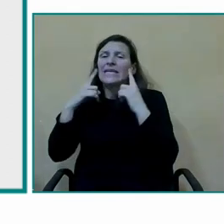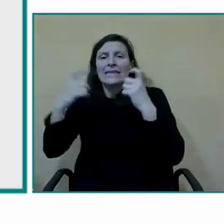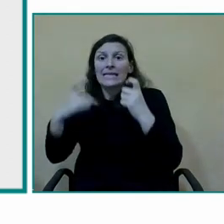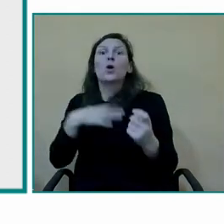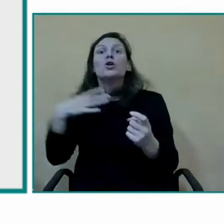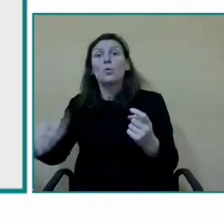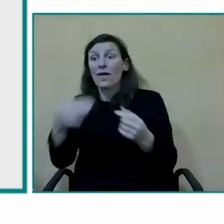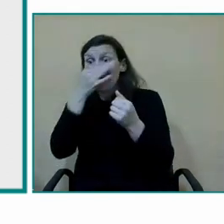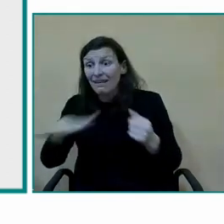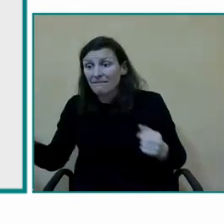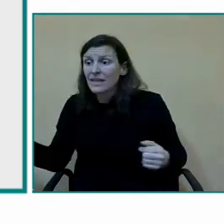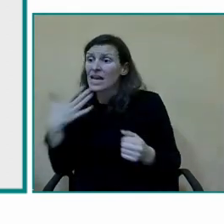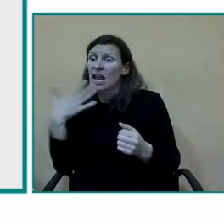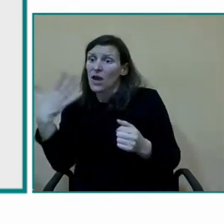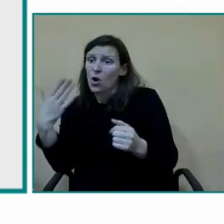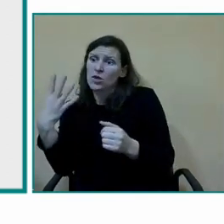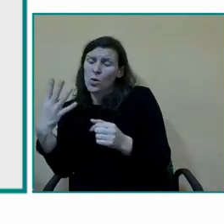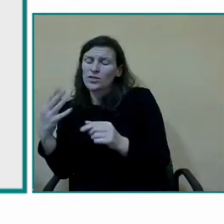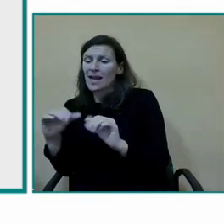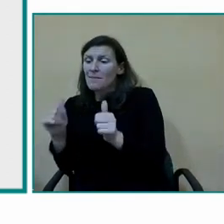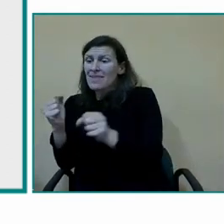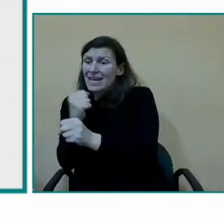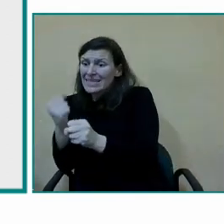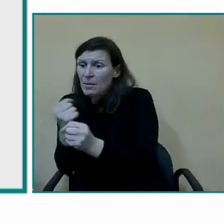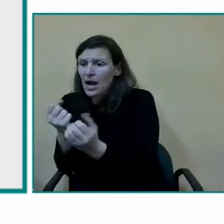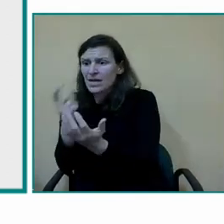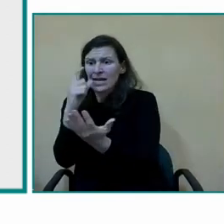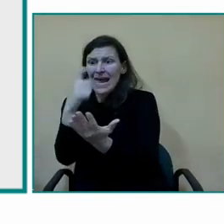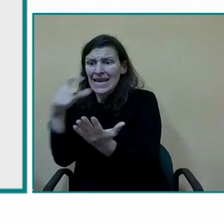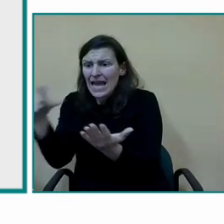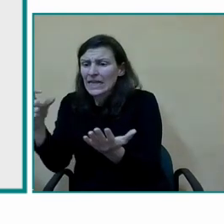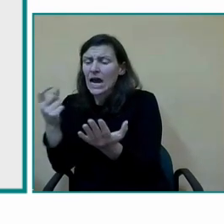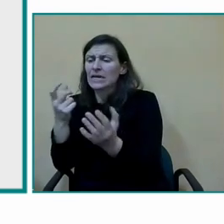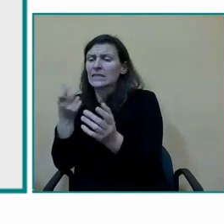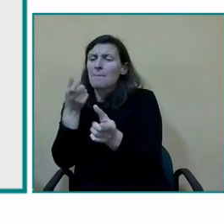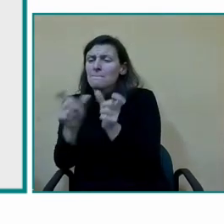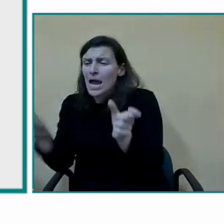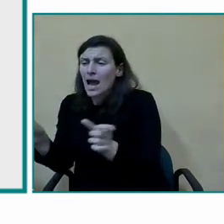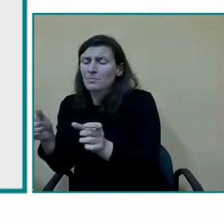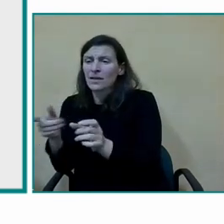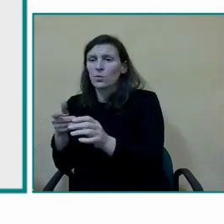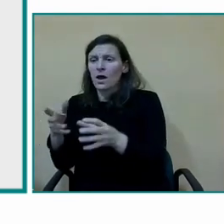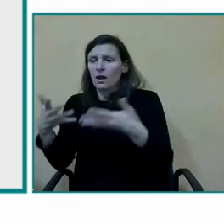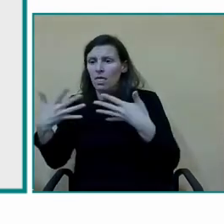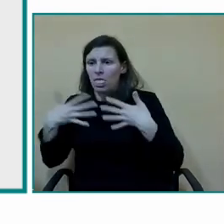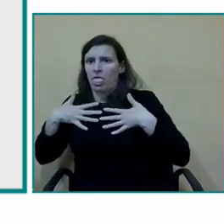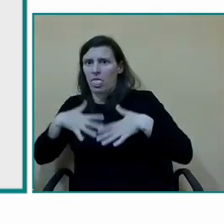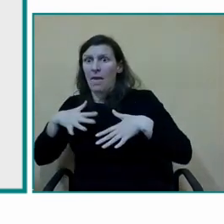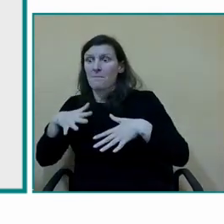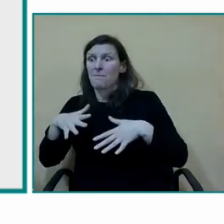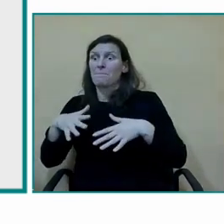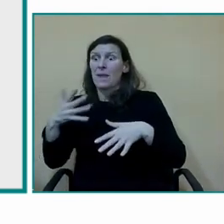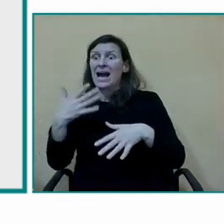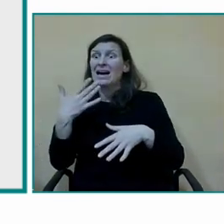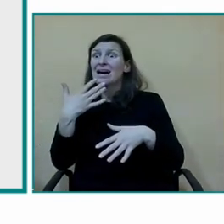y la ampliación de todo de todo el vocabulario realizamos